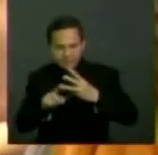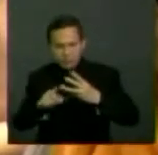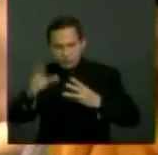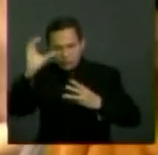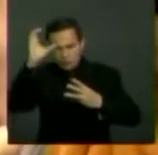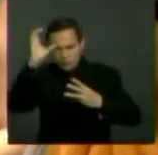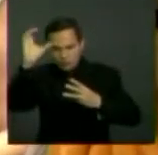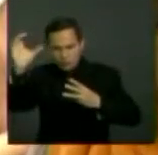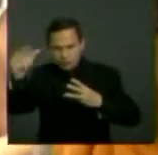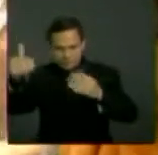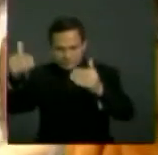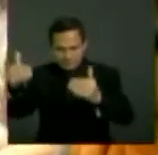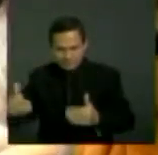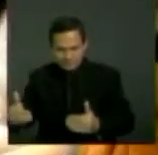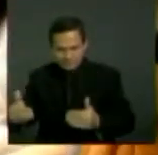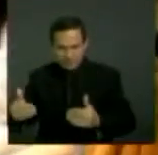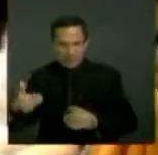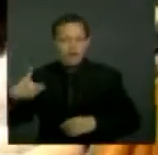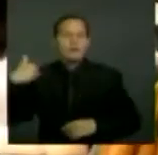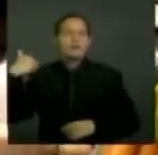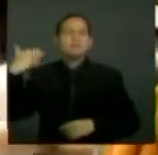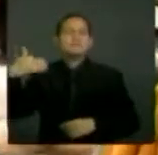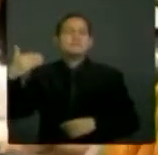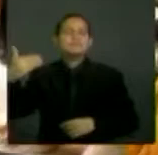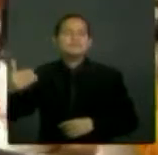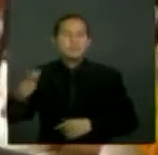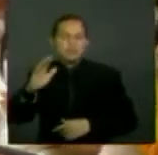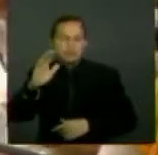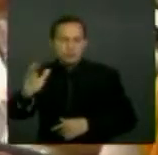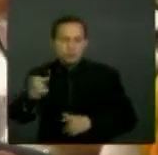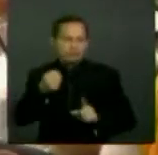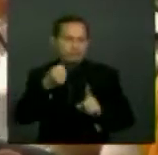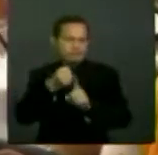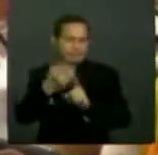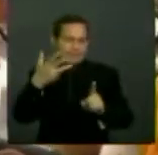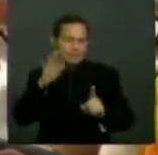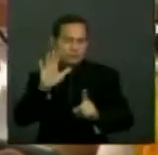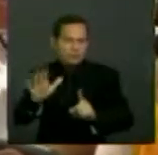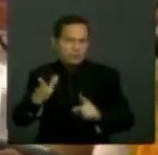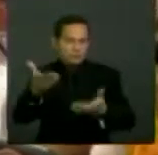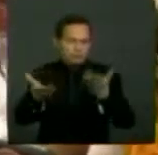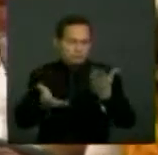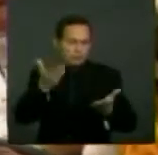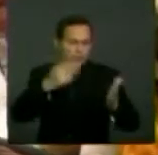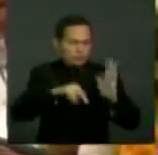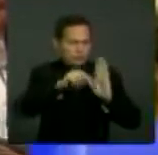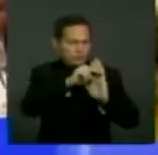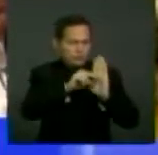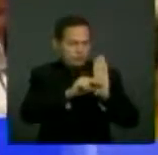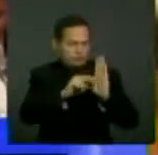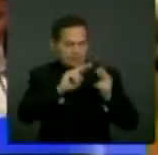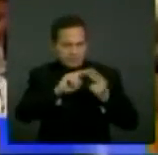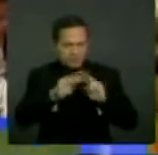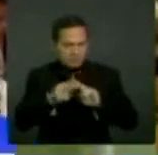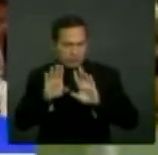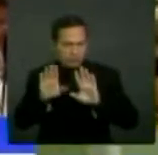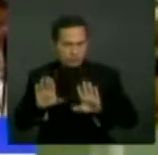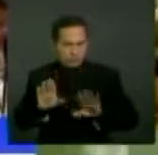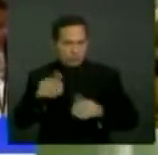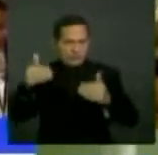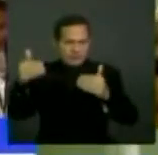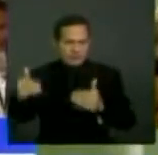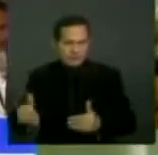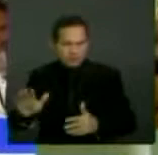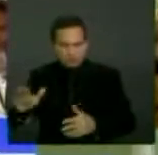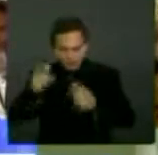discapacidad que han atravesado y que tiene un impacto definitivo en la respuesta normativa que frente al fenómeno de discapacidad tiene